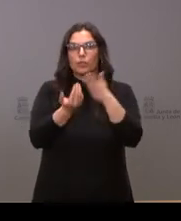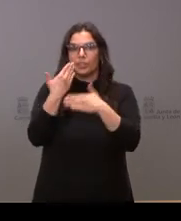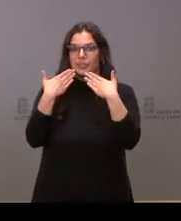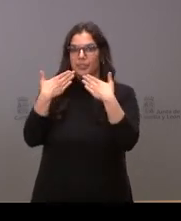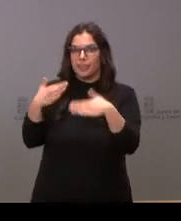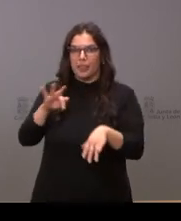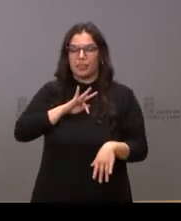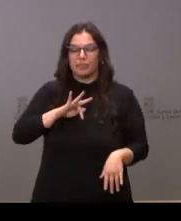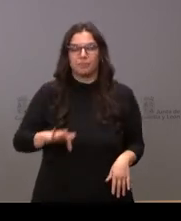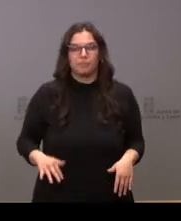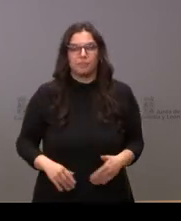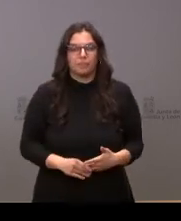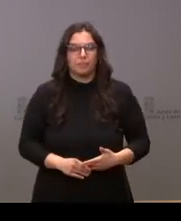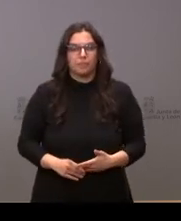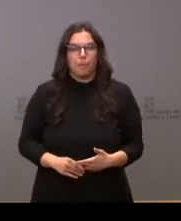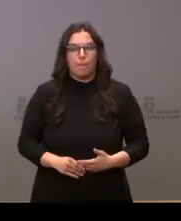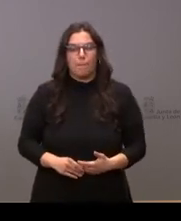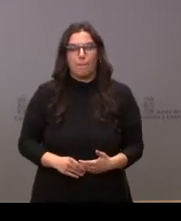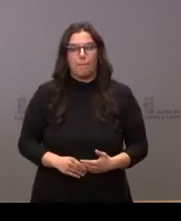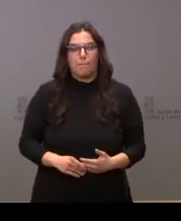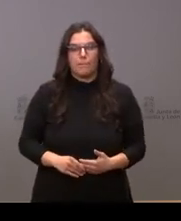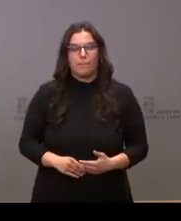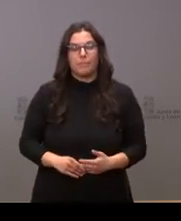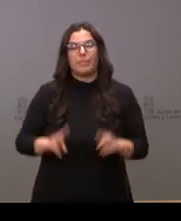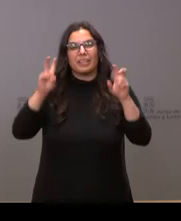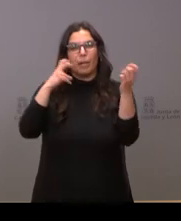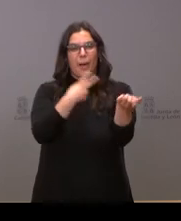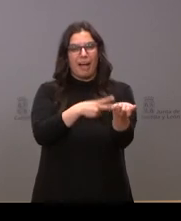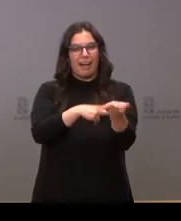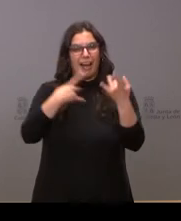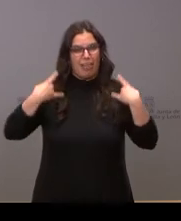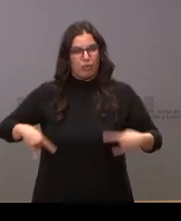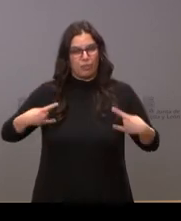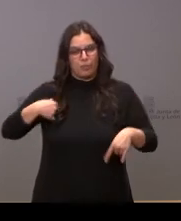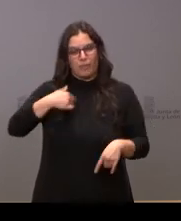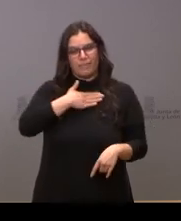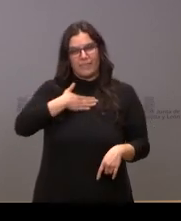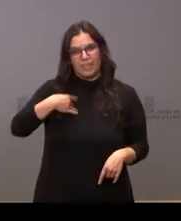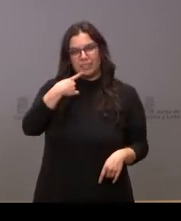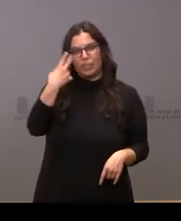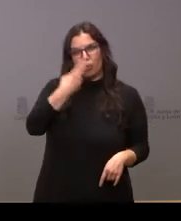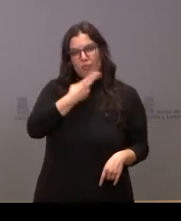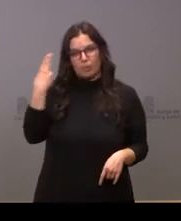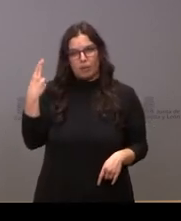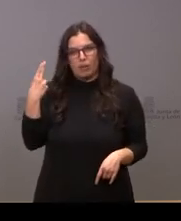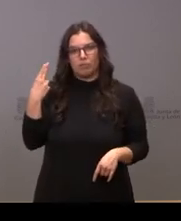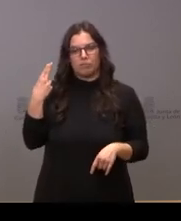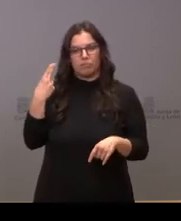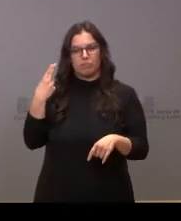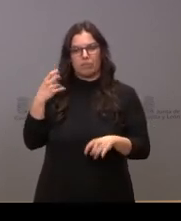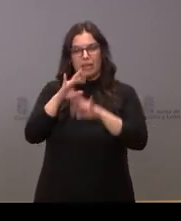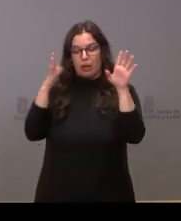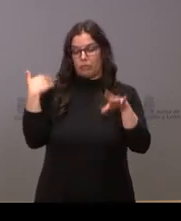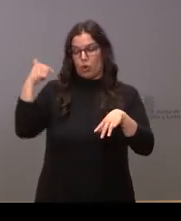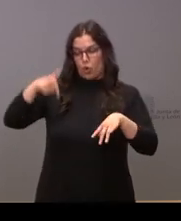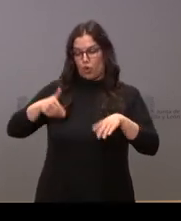también Al hilo de la radioterapia quería confirmar para que quede claro en lo que se ha aprobado en el Consejo de